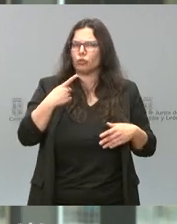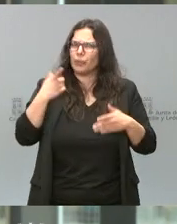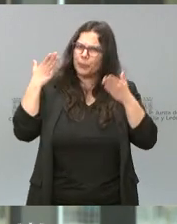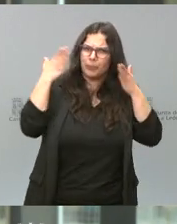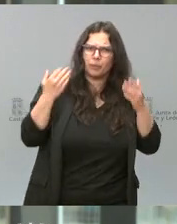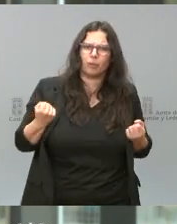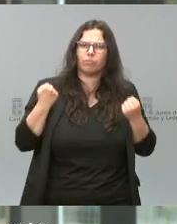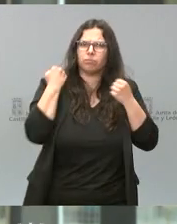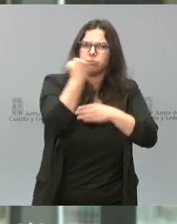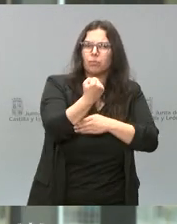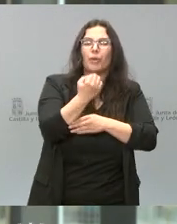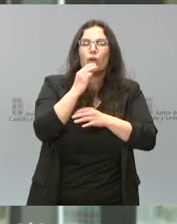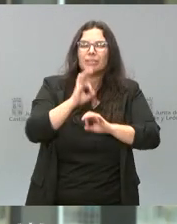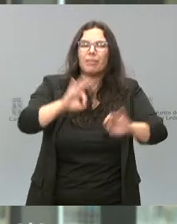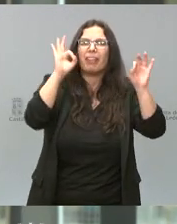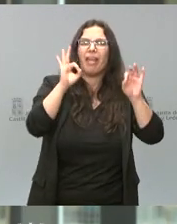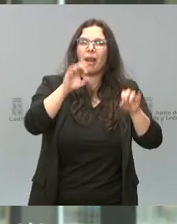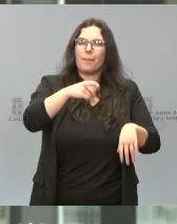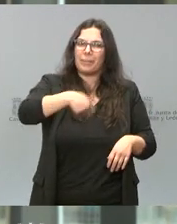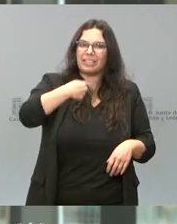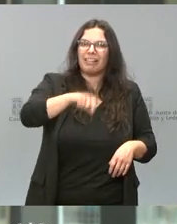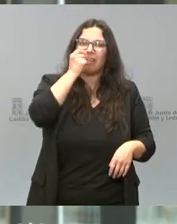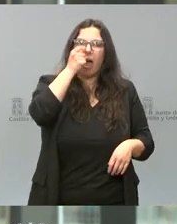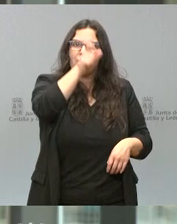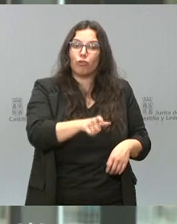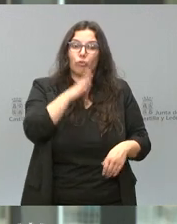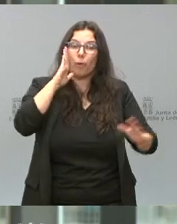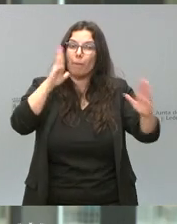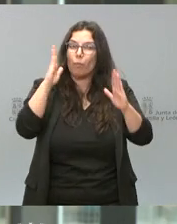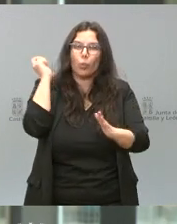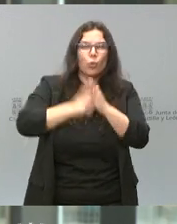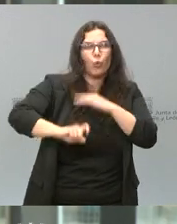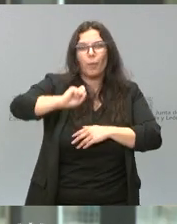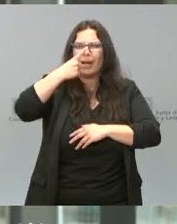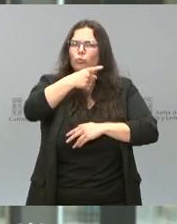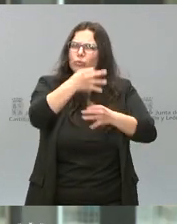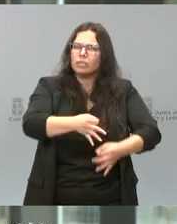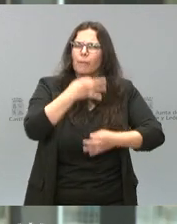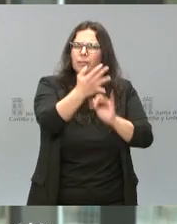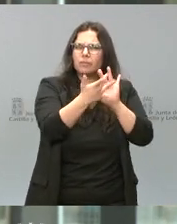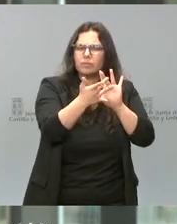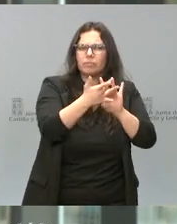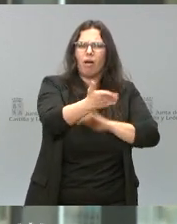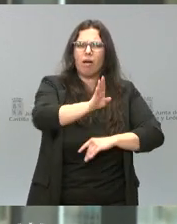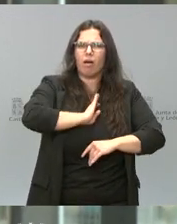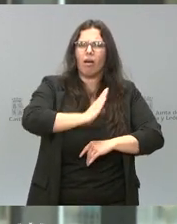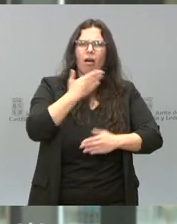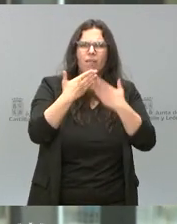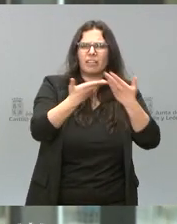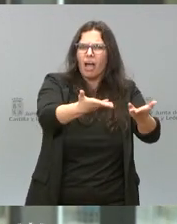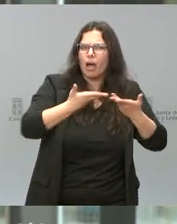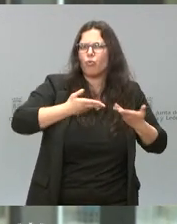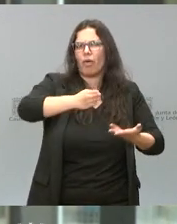agradecer personalmente al presidente, Alfonso, en los momentos más duros siempre estuvisteis ahí, hablaste directamente con nosotros, nos ayudaste